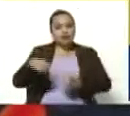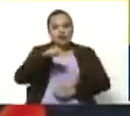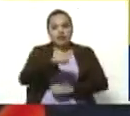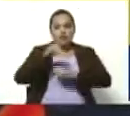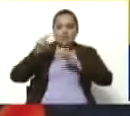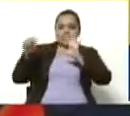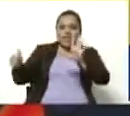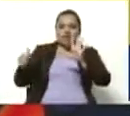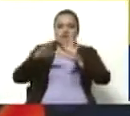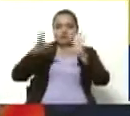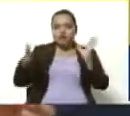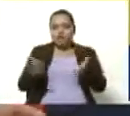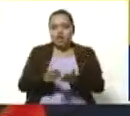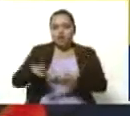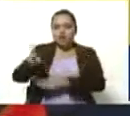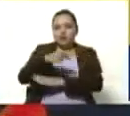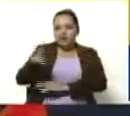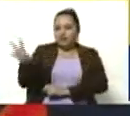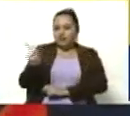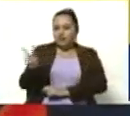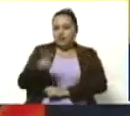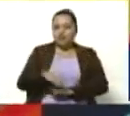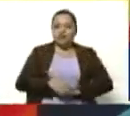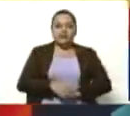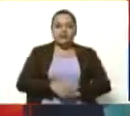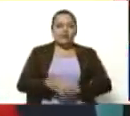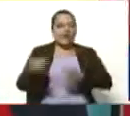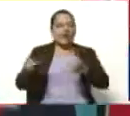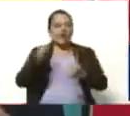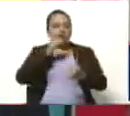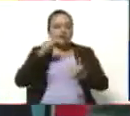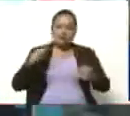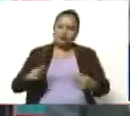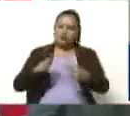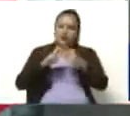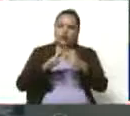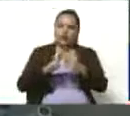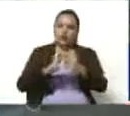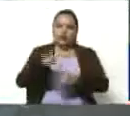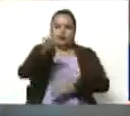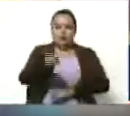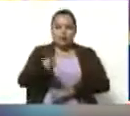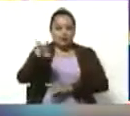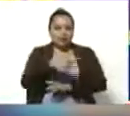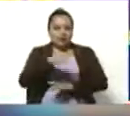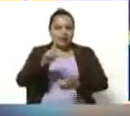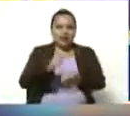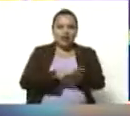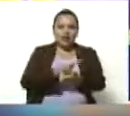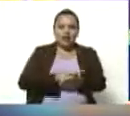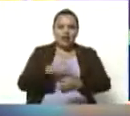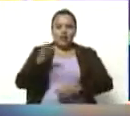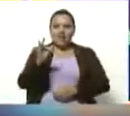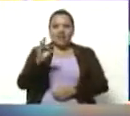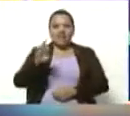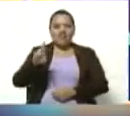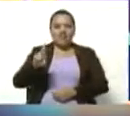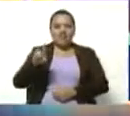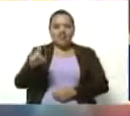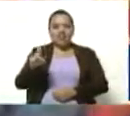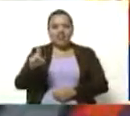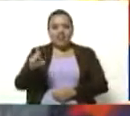Mundial de Poesía de Venezuela. Adivinen a quién nos encontramos, a nuestro poeta hermano Freddy Yeset. Si